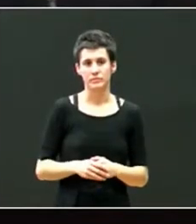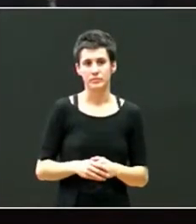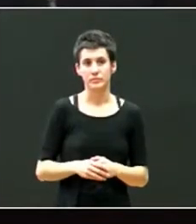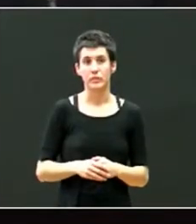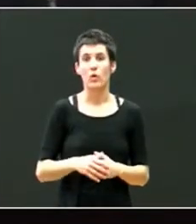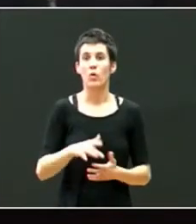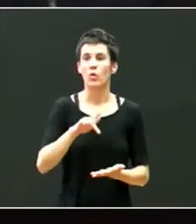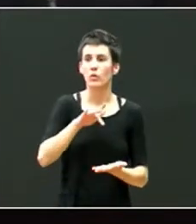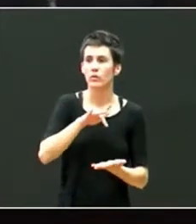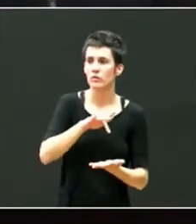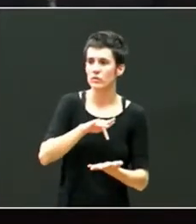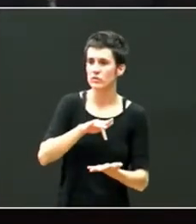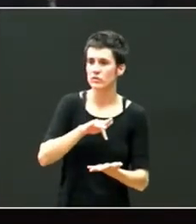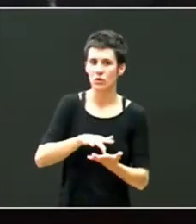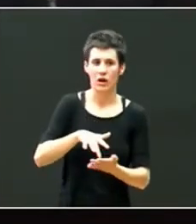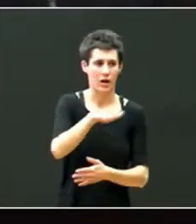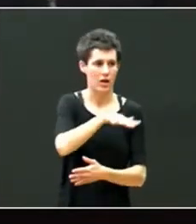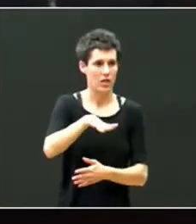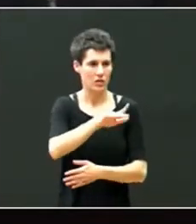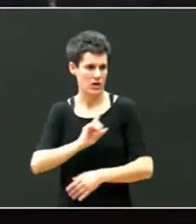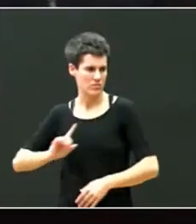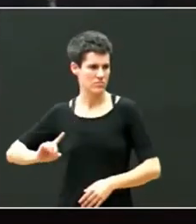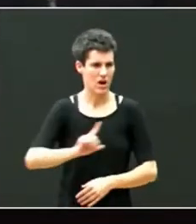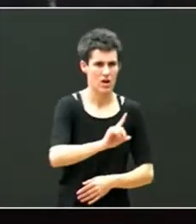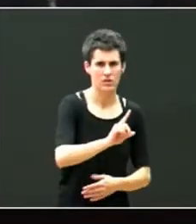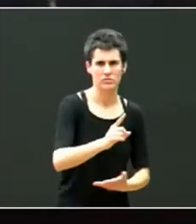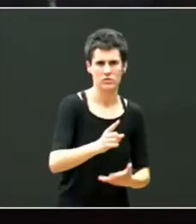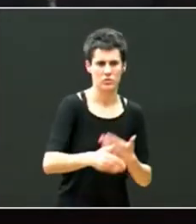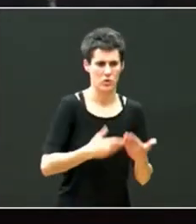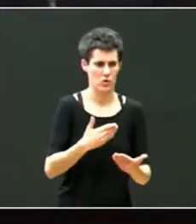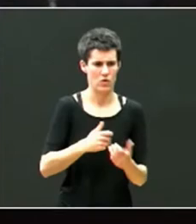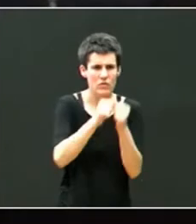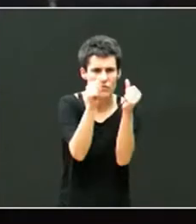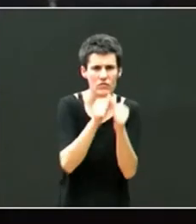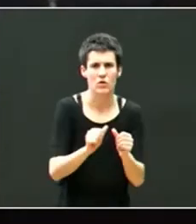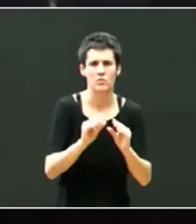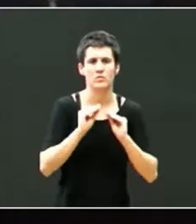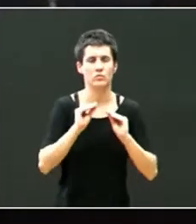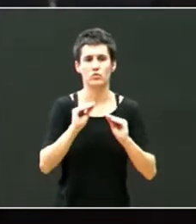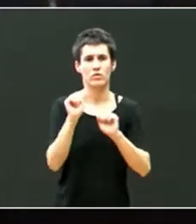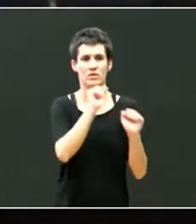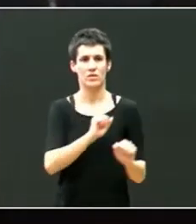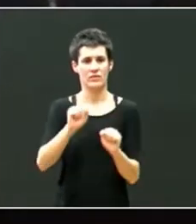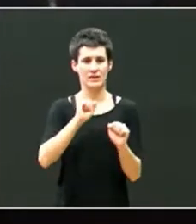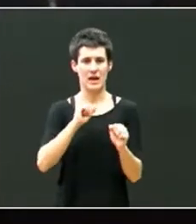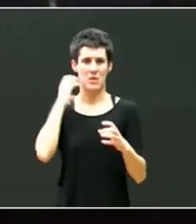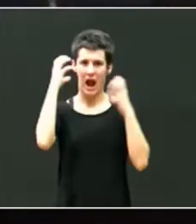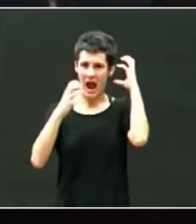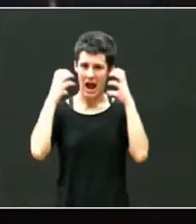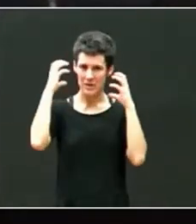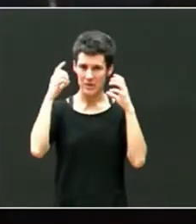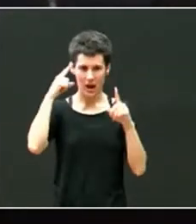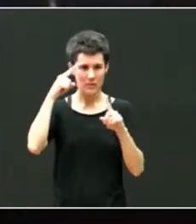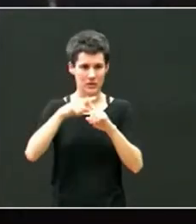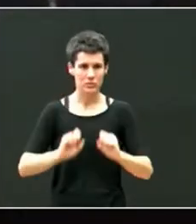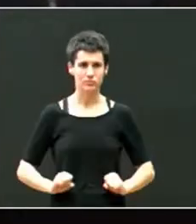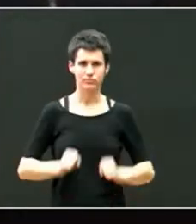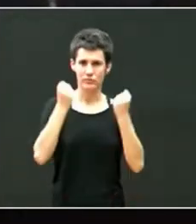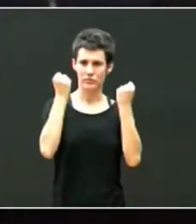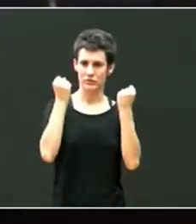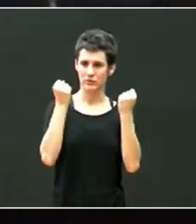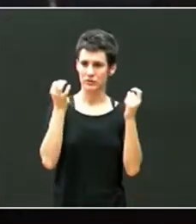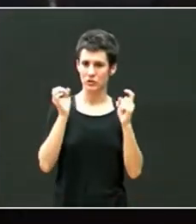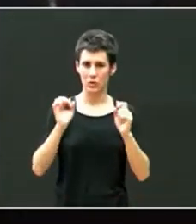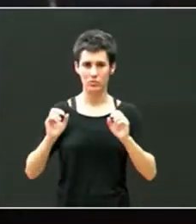o cuando irrumpen en un sitio porque sus defensas animales para la supervivencia han tenido que que ponerse